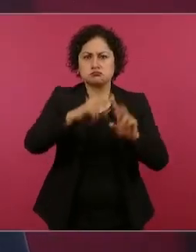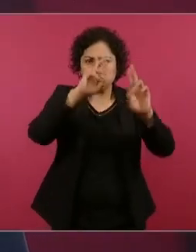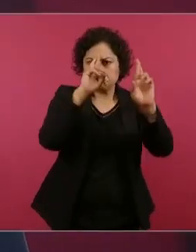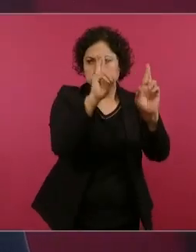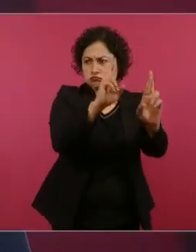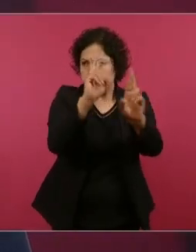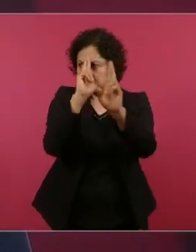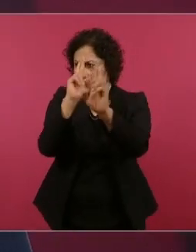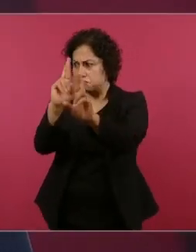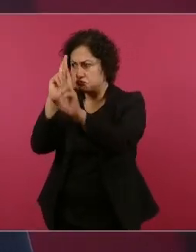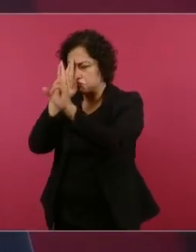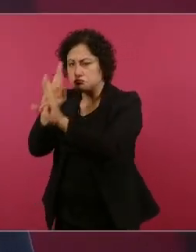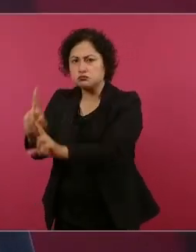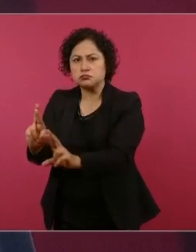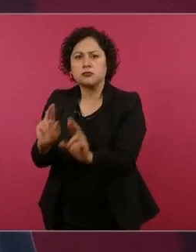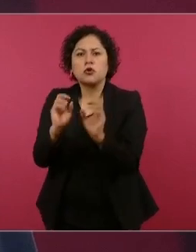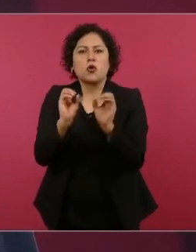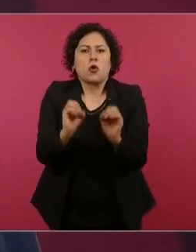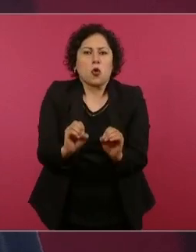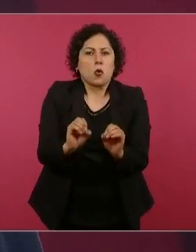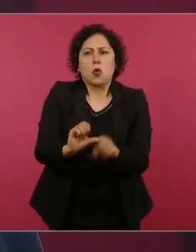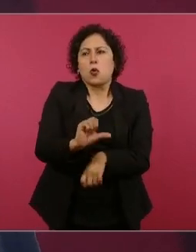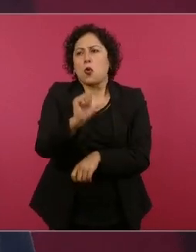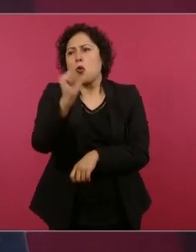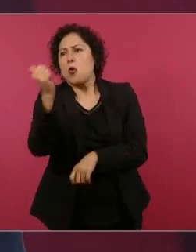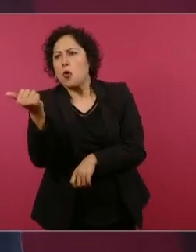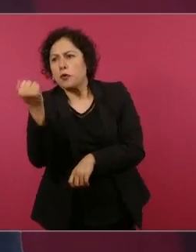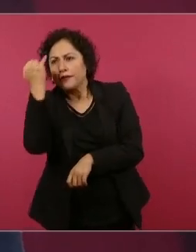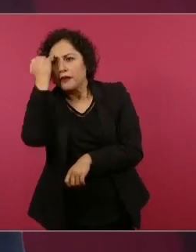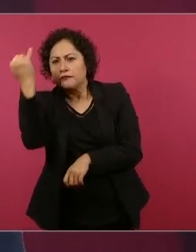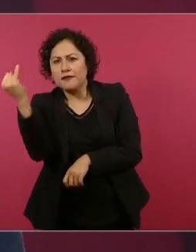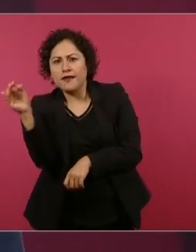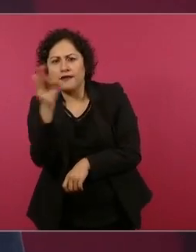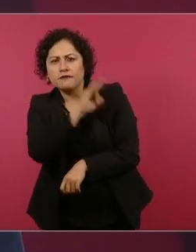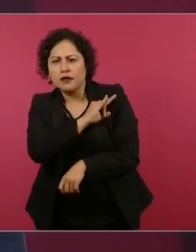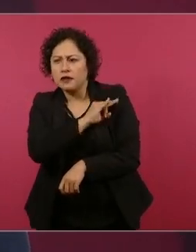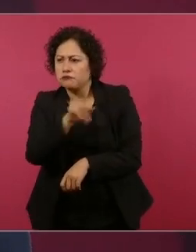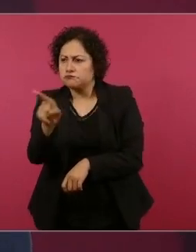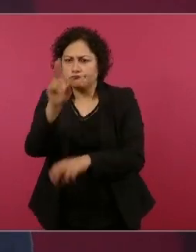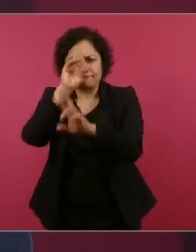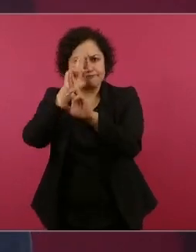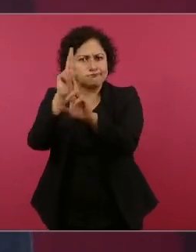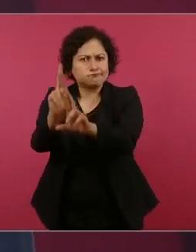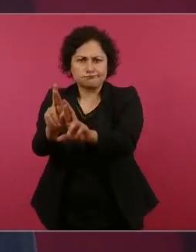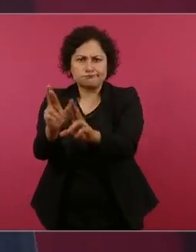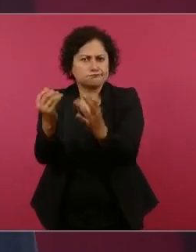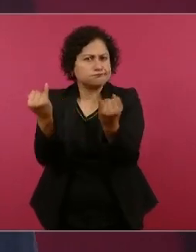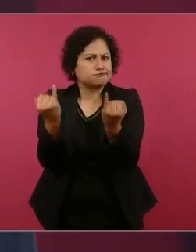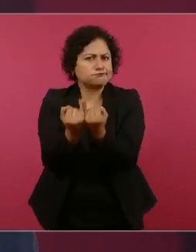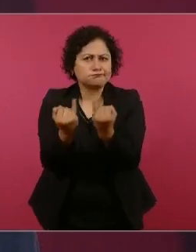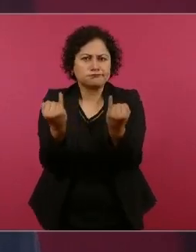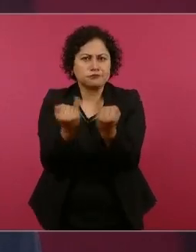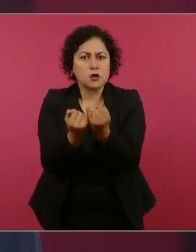a quienes practican las distintas religiones y a los no creyentes.